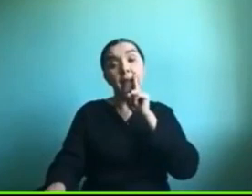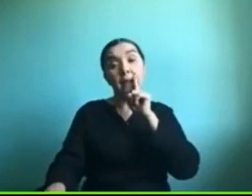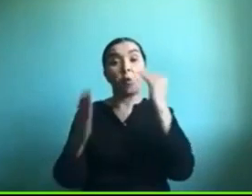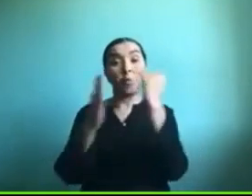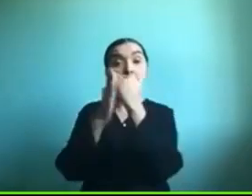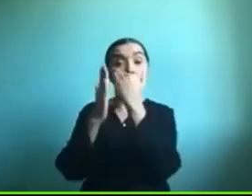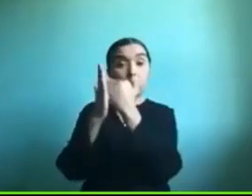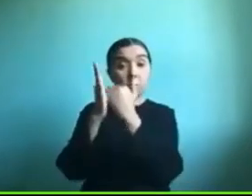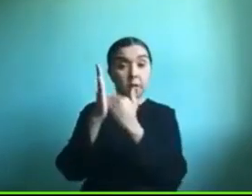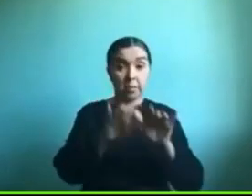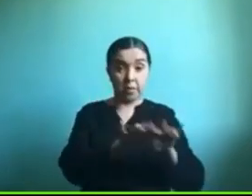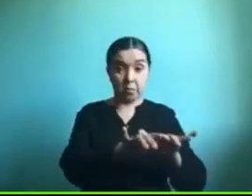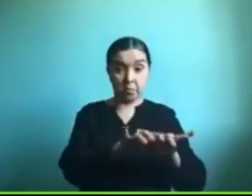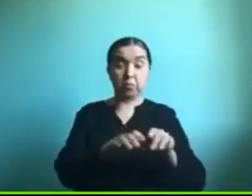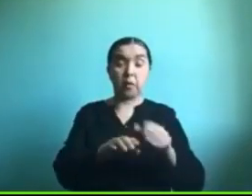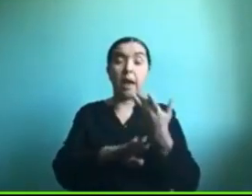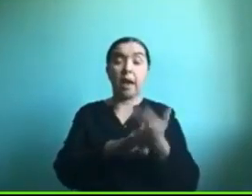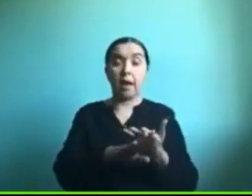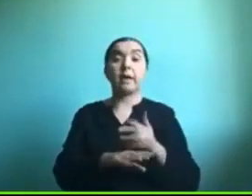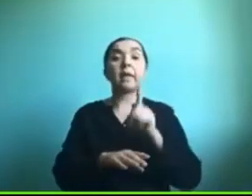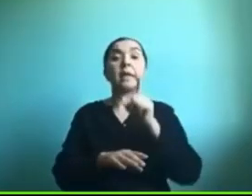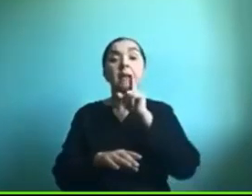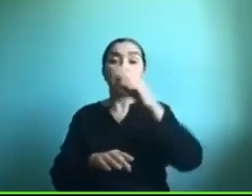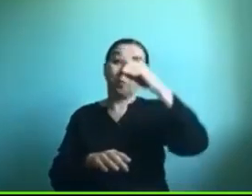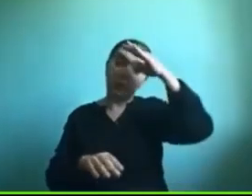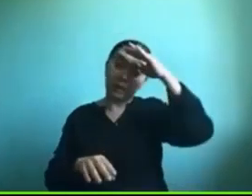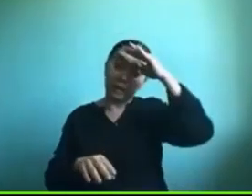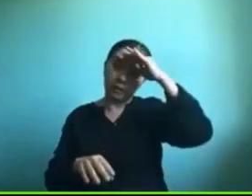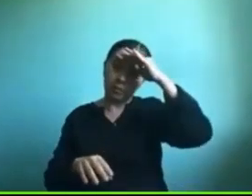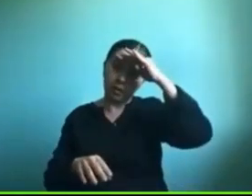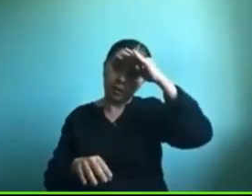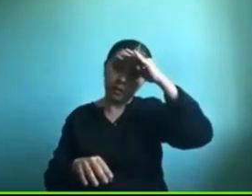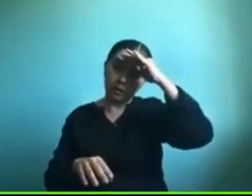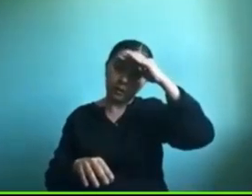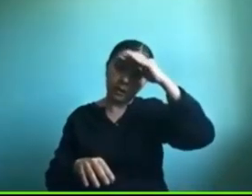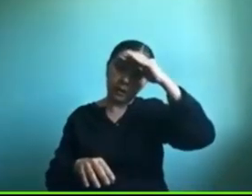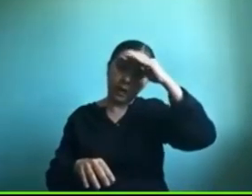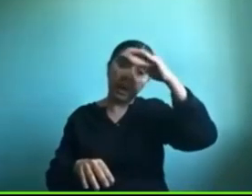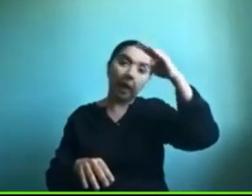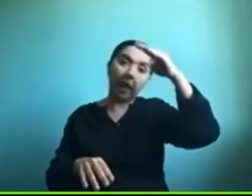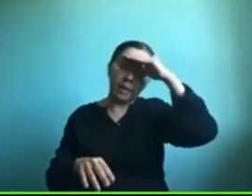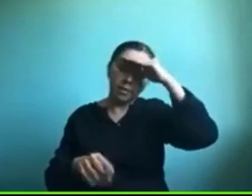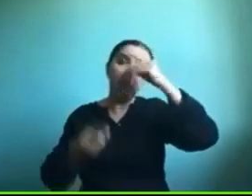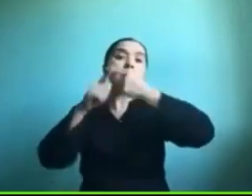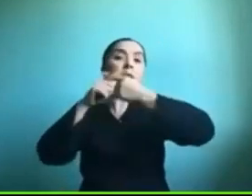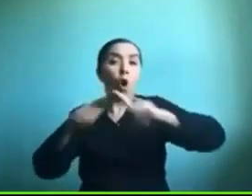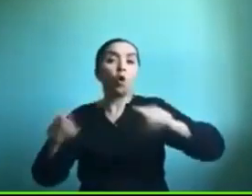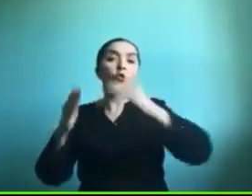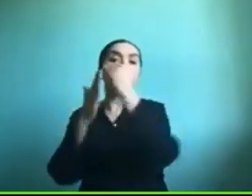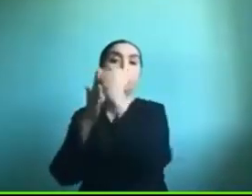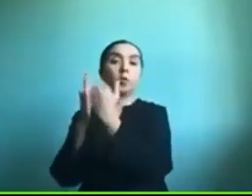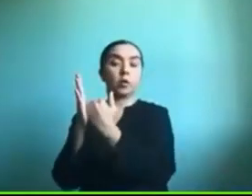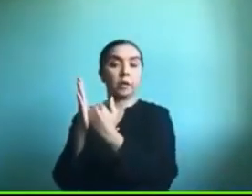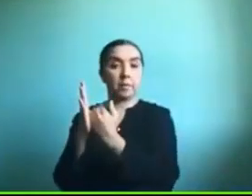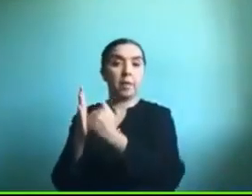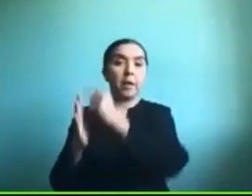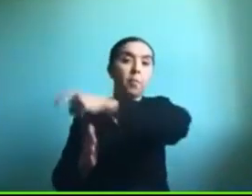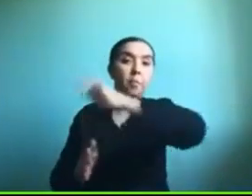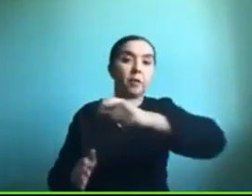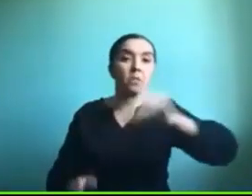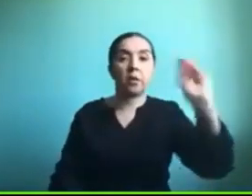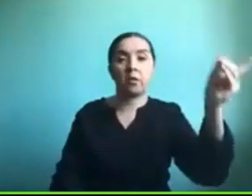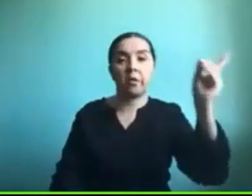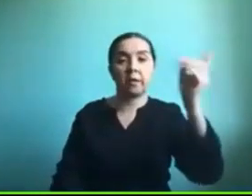también tenemos experiencia en otros programas que hemos probado con personas con discapacidad visual